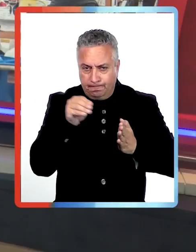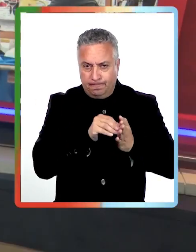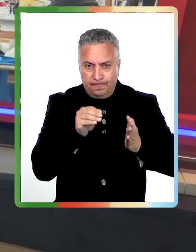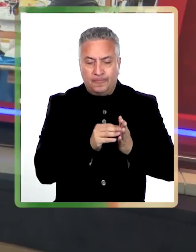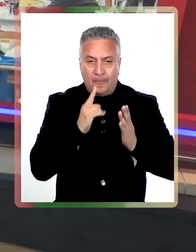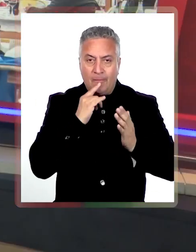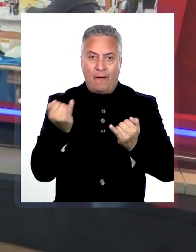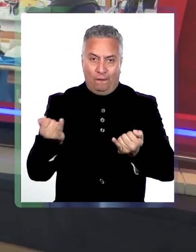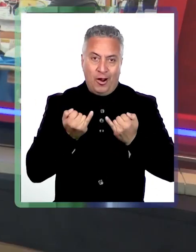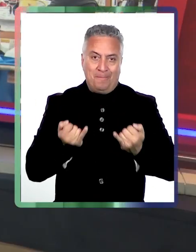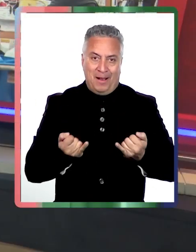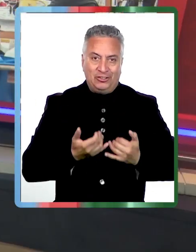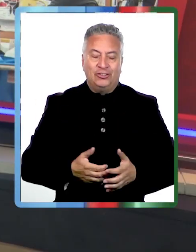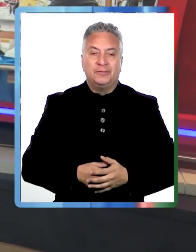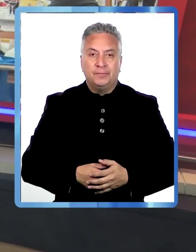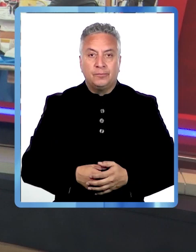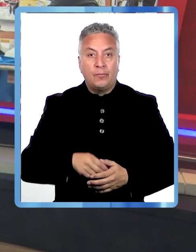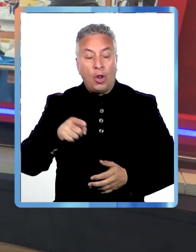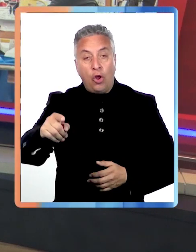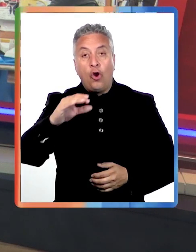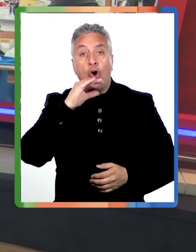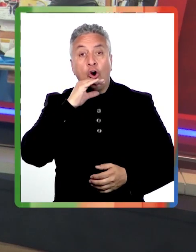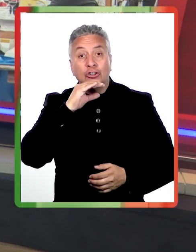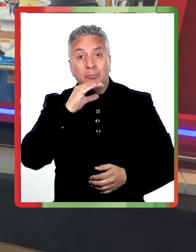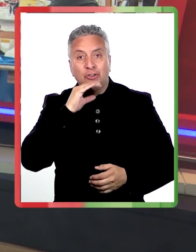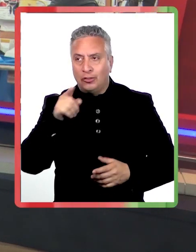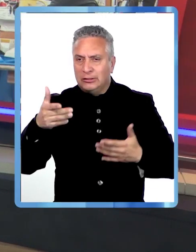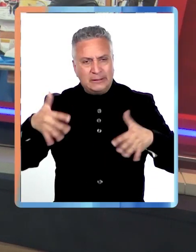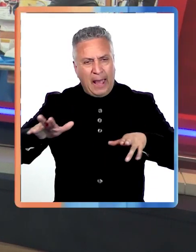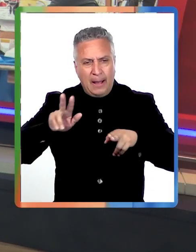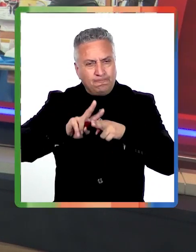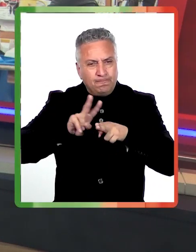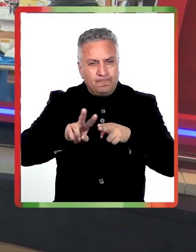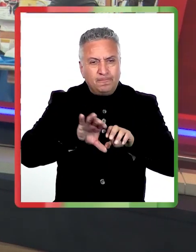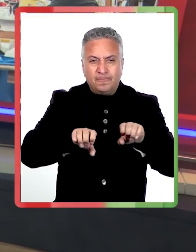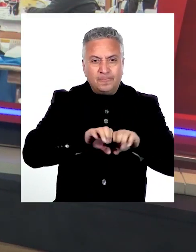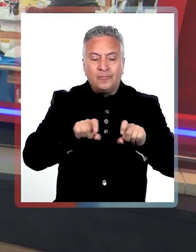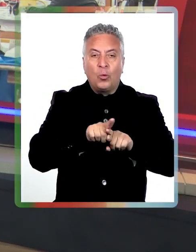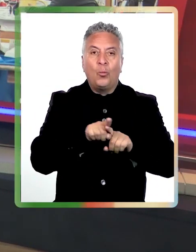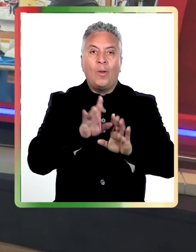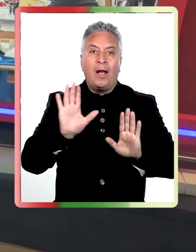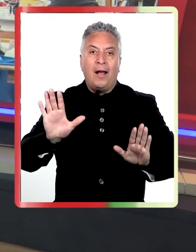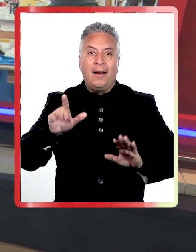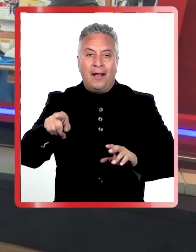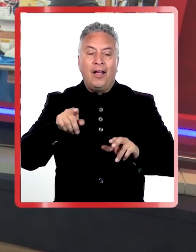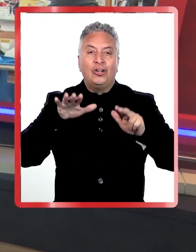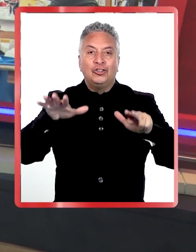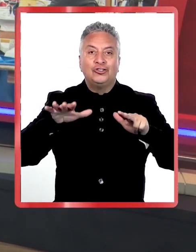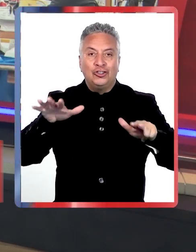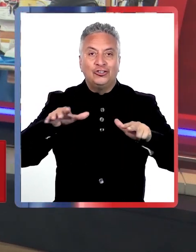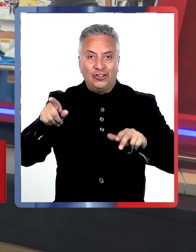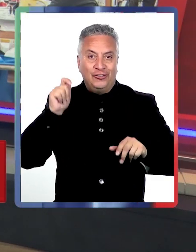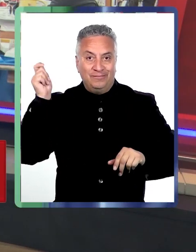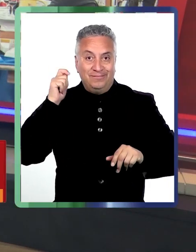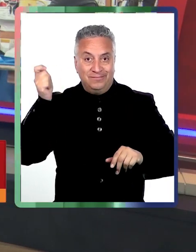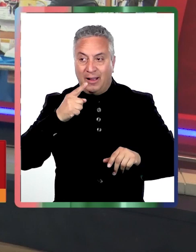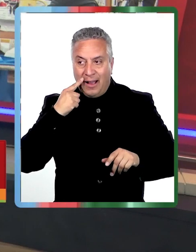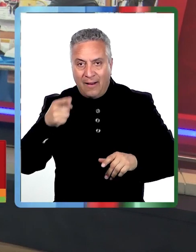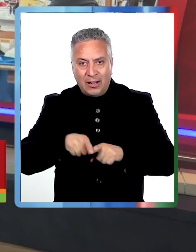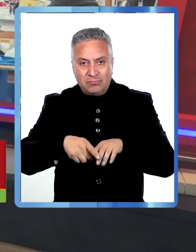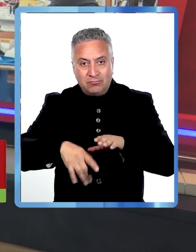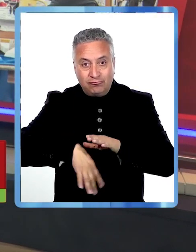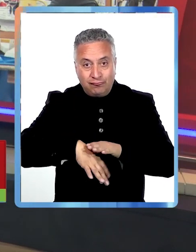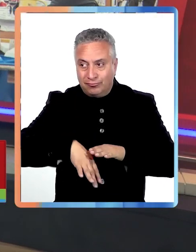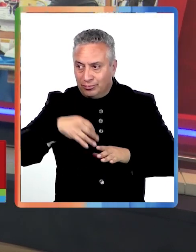En Constitución, ya se está preparando para recibir a las fiestas patrias, se realizó un sorteo público para elegir los puestos comerciales y stands de comidas